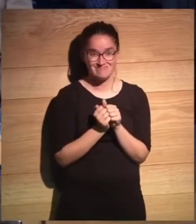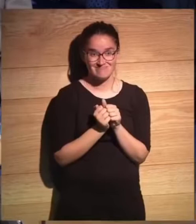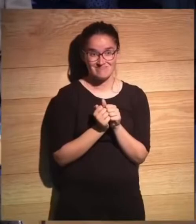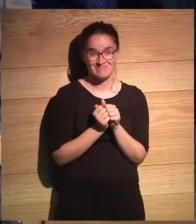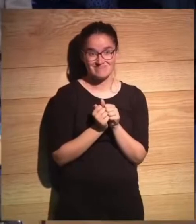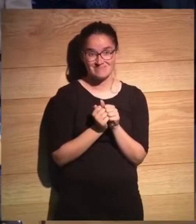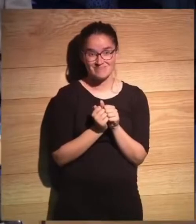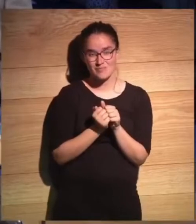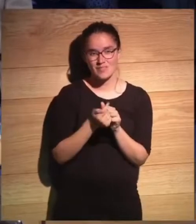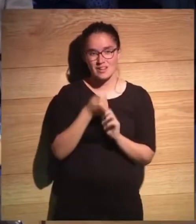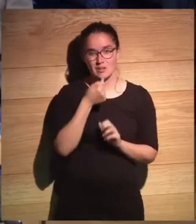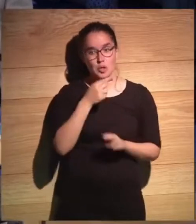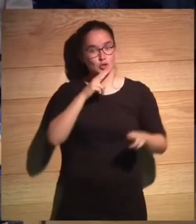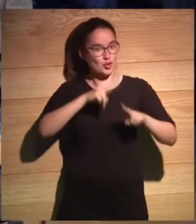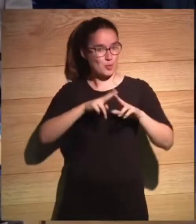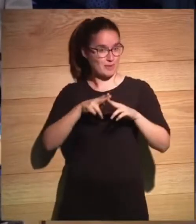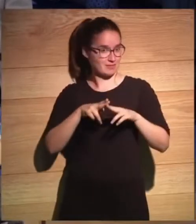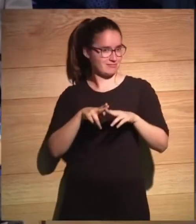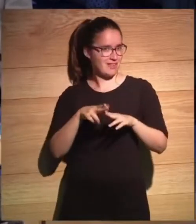Y le había puesto nombre.